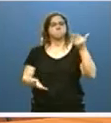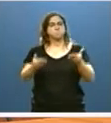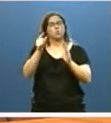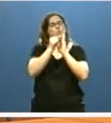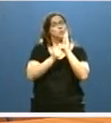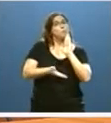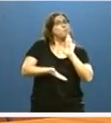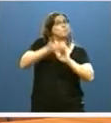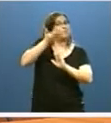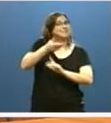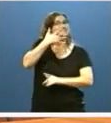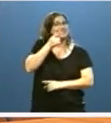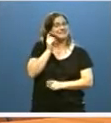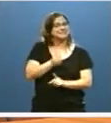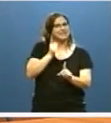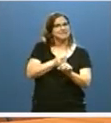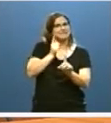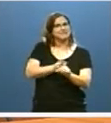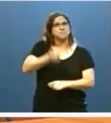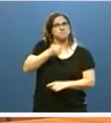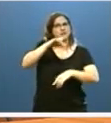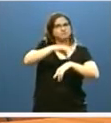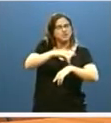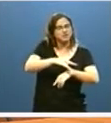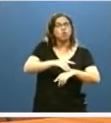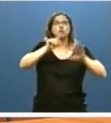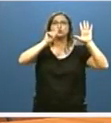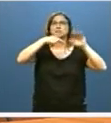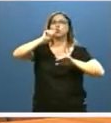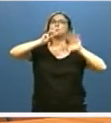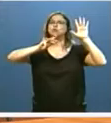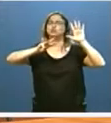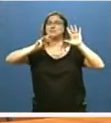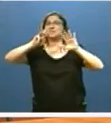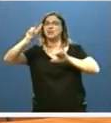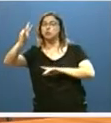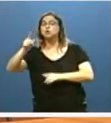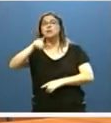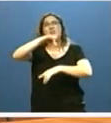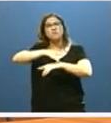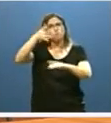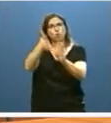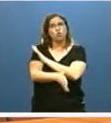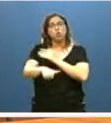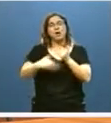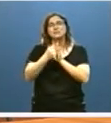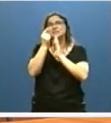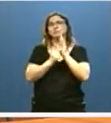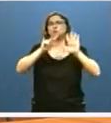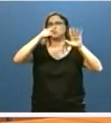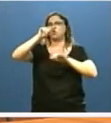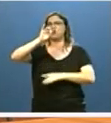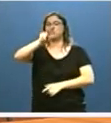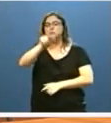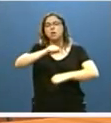personas que más utilizan la sanidad pública. 6,82 puntos los pacientes crónicos y hasta 7,14 las